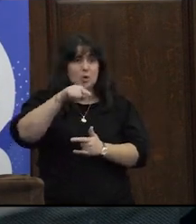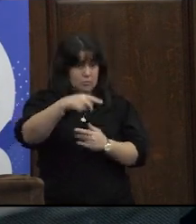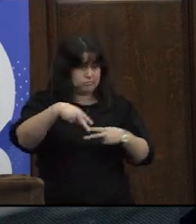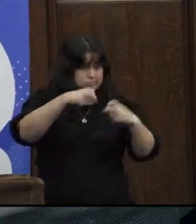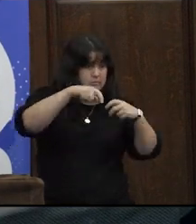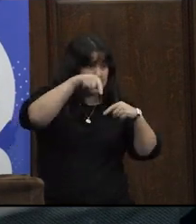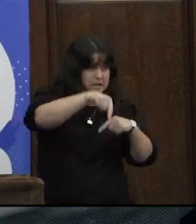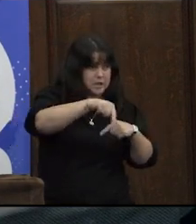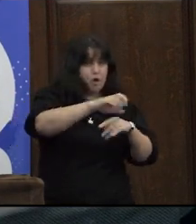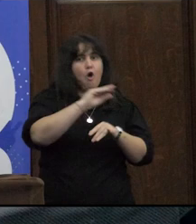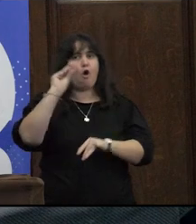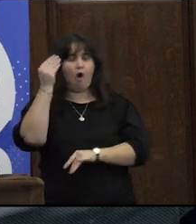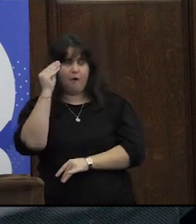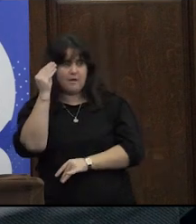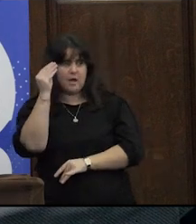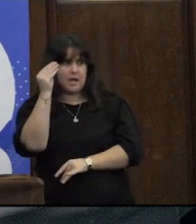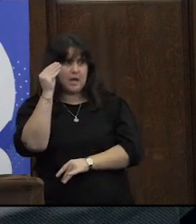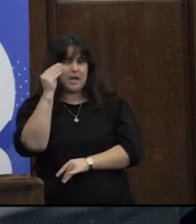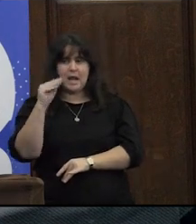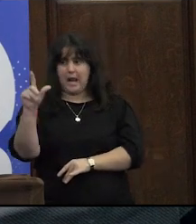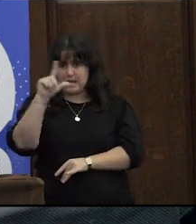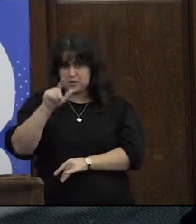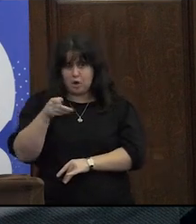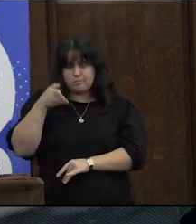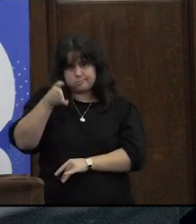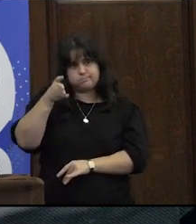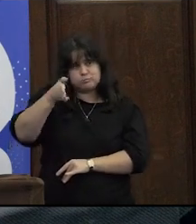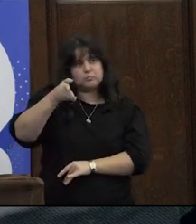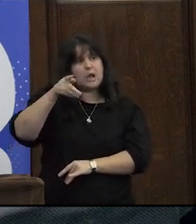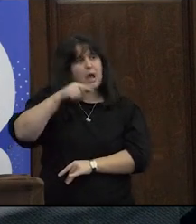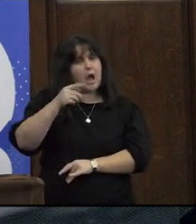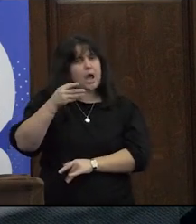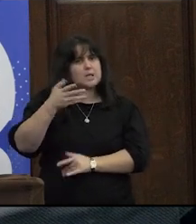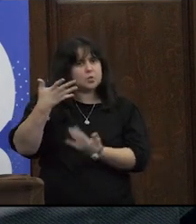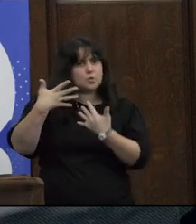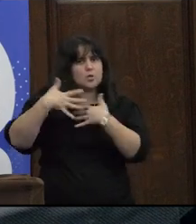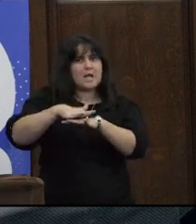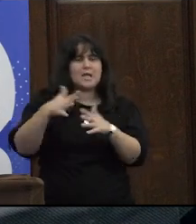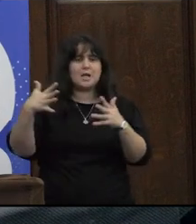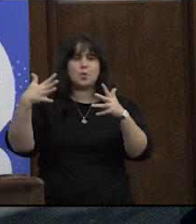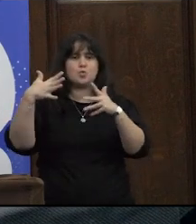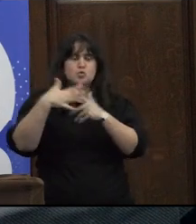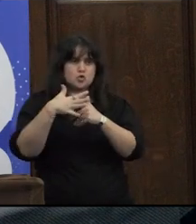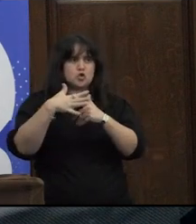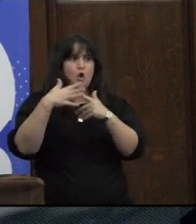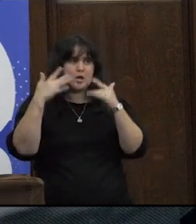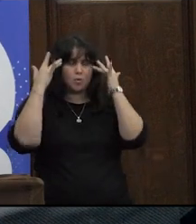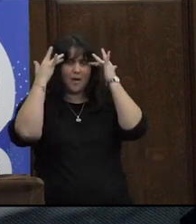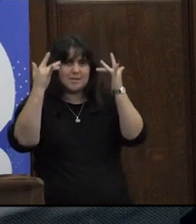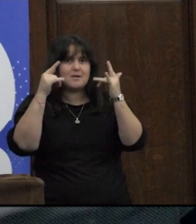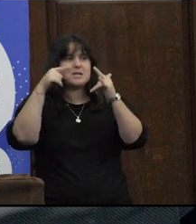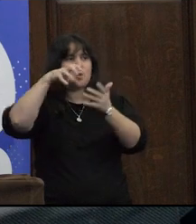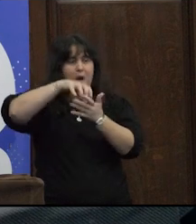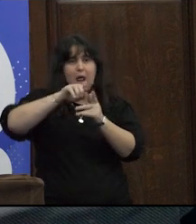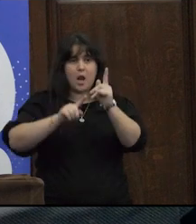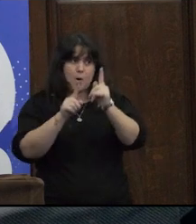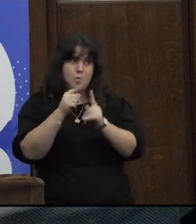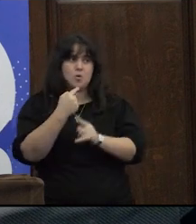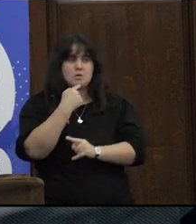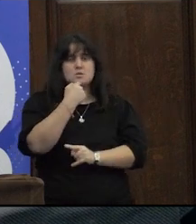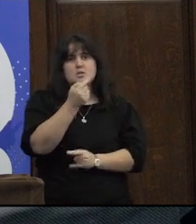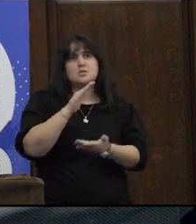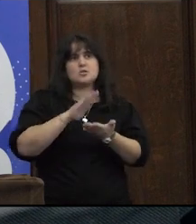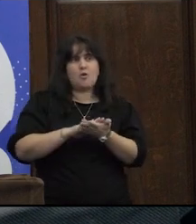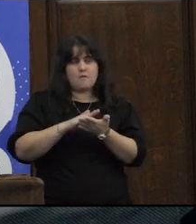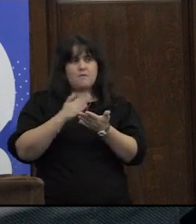investigaciones o con jóvenes liceales si había inclusión educativa y si en alguno de esos lugares se habló